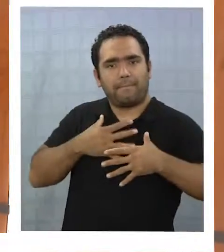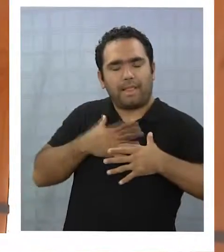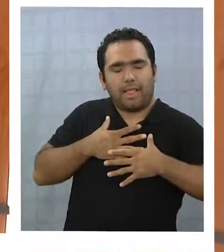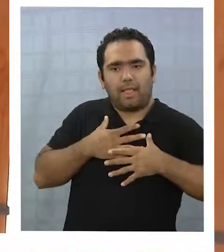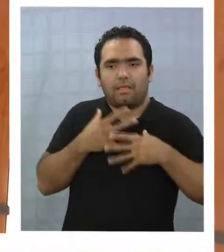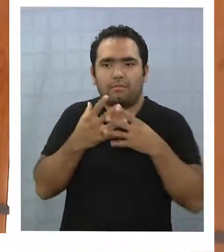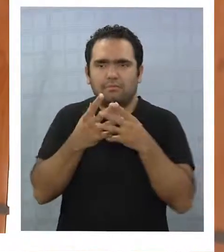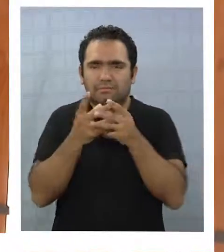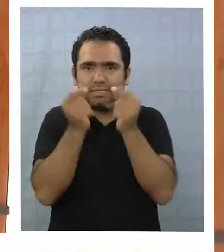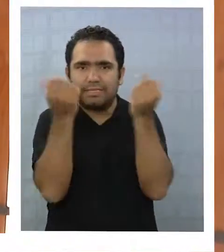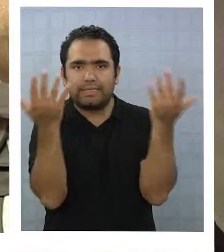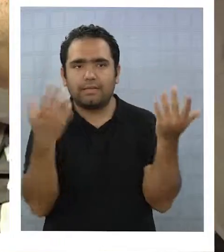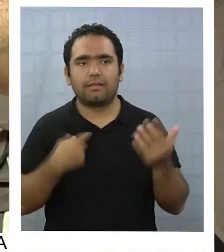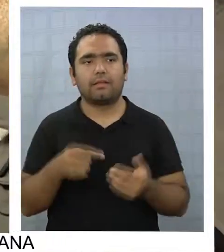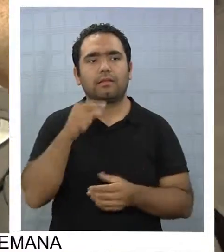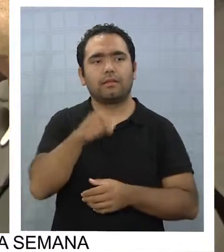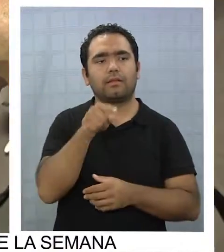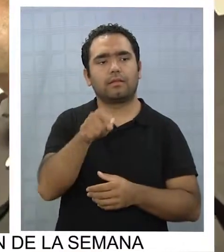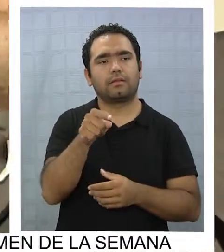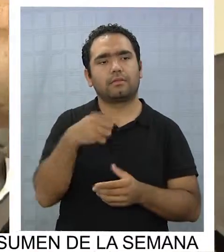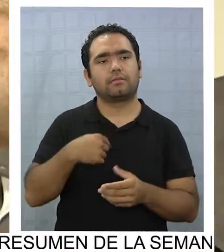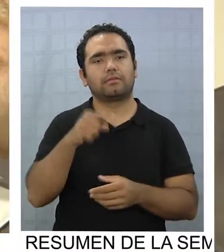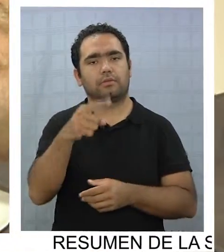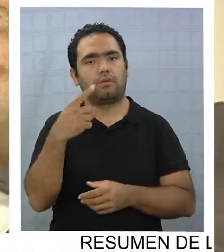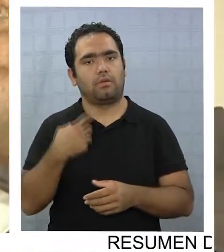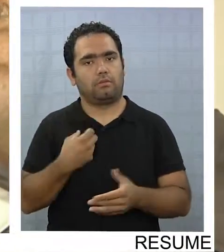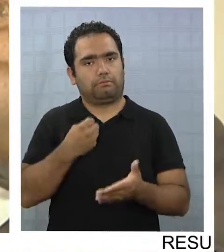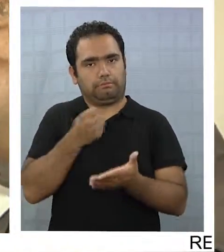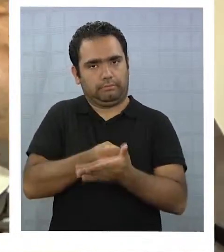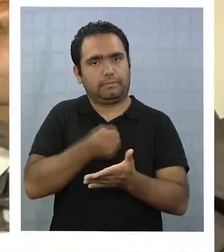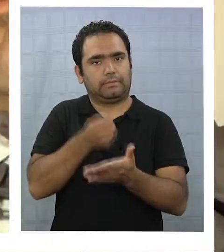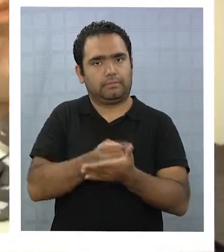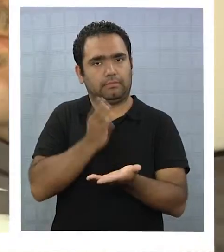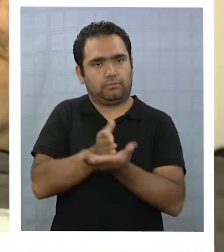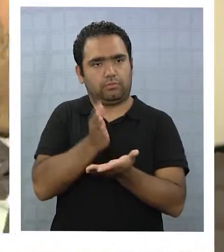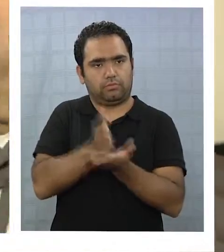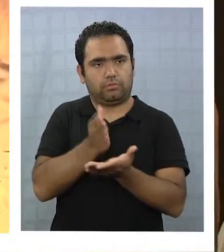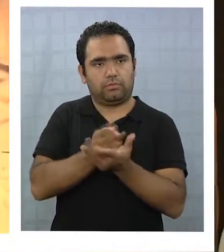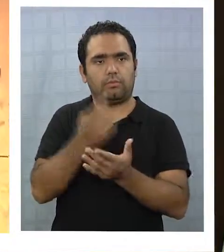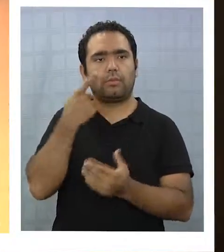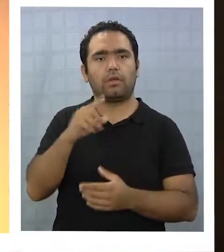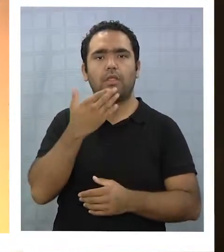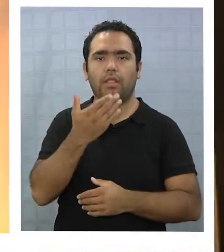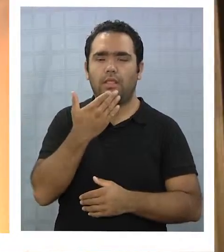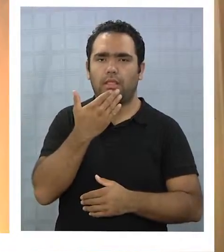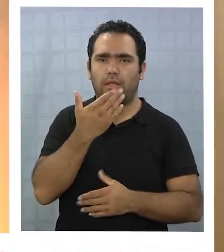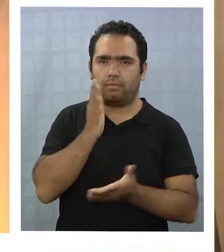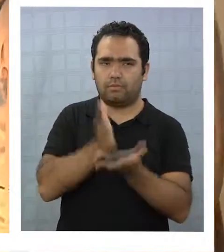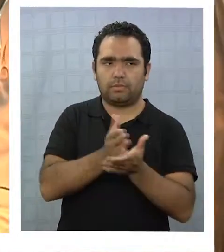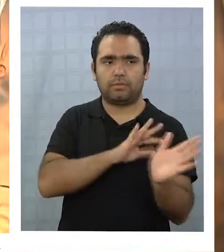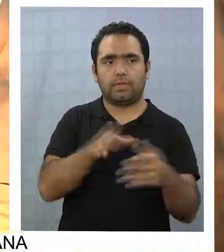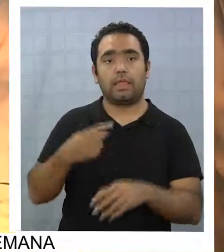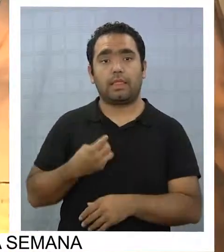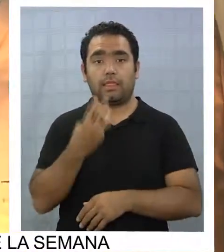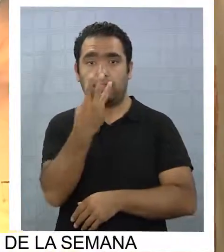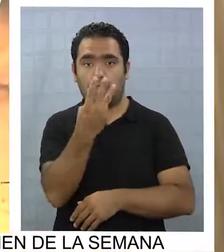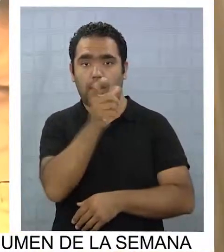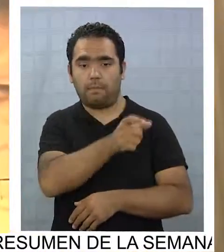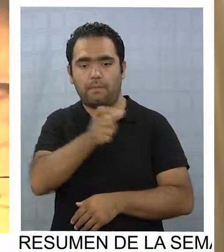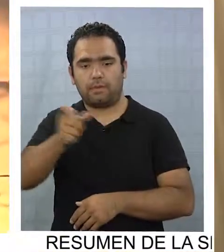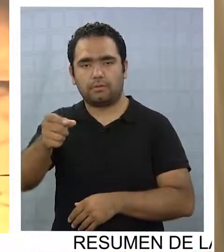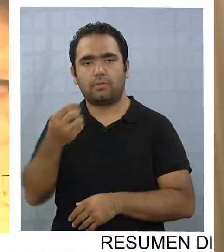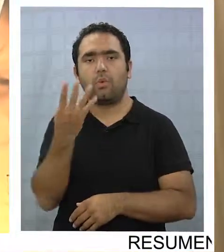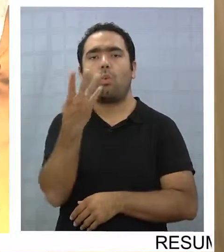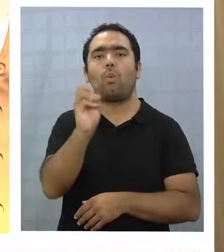es una performance física bastante exigente, pero también es terrorífica. Tres intérpretes, 40 minutos